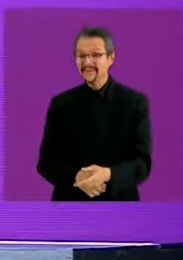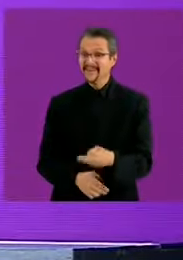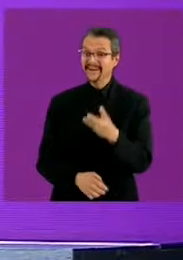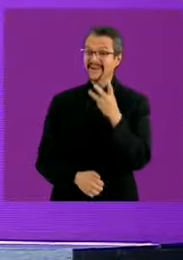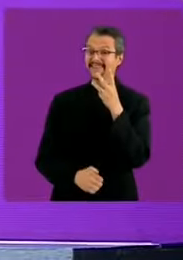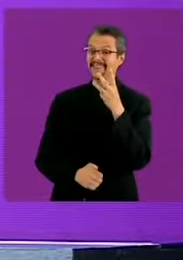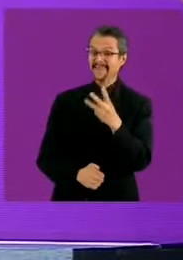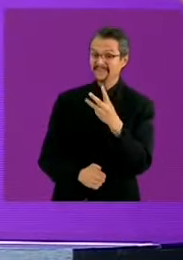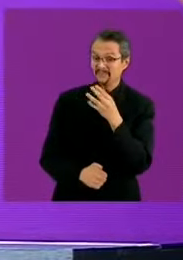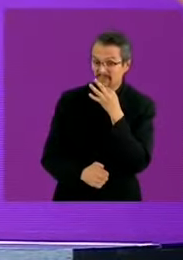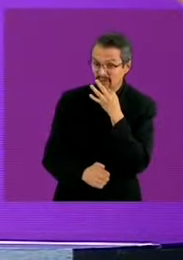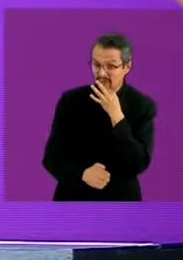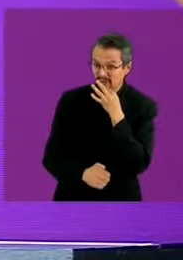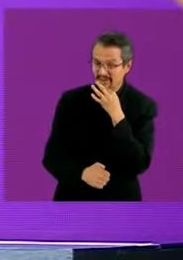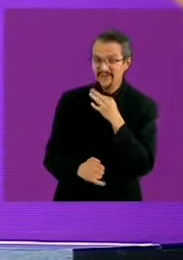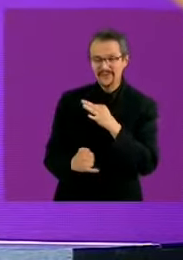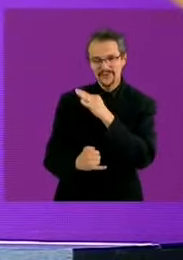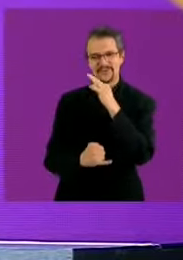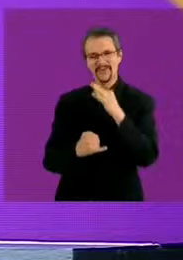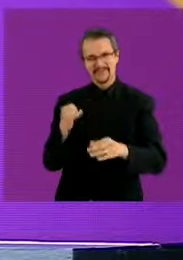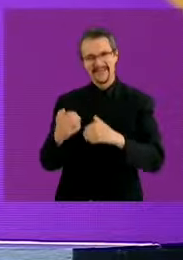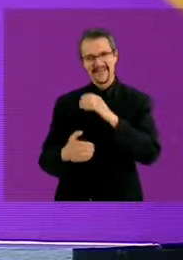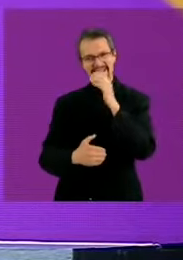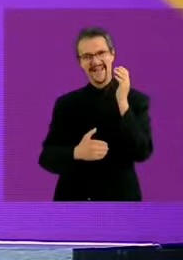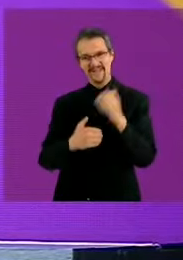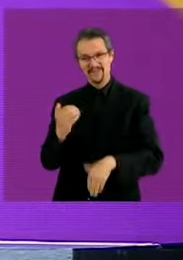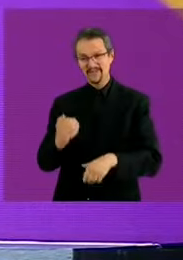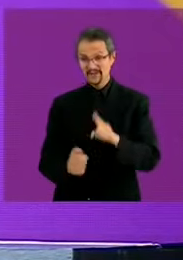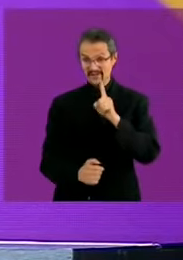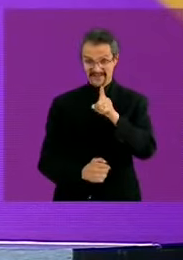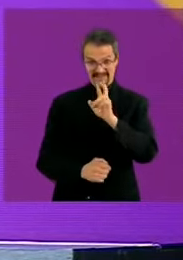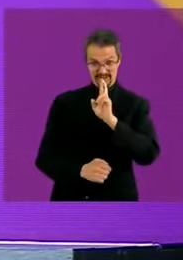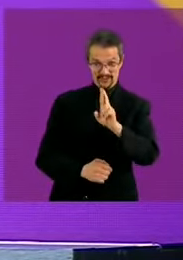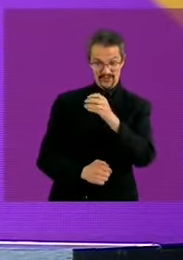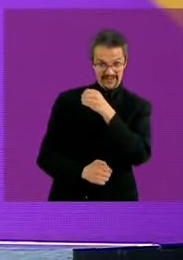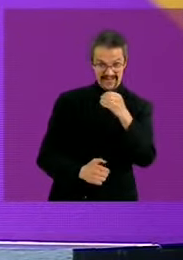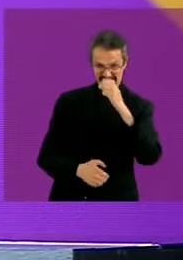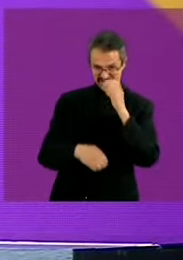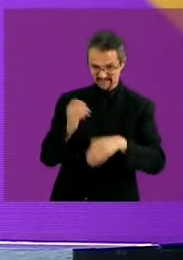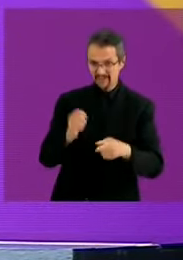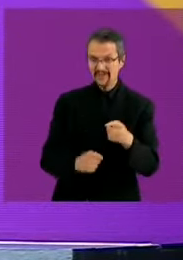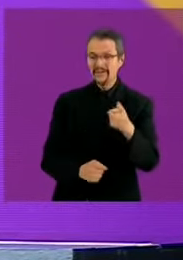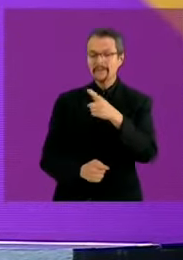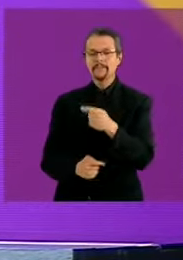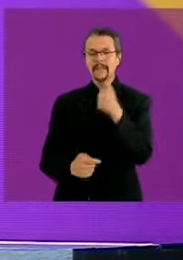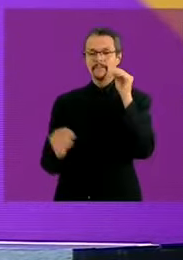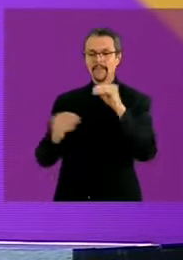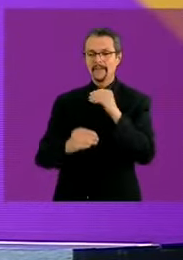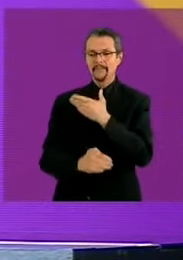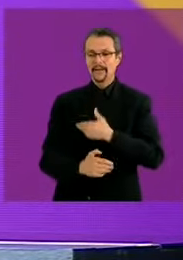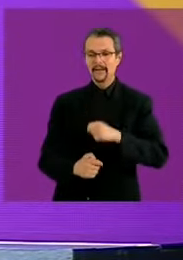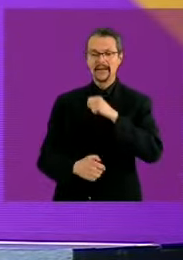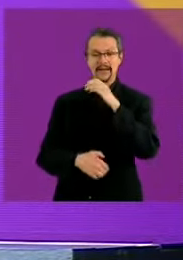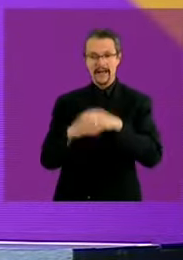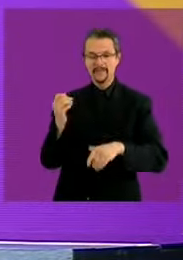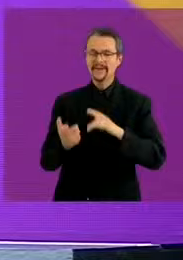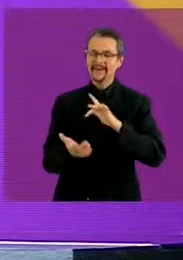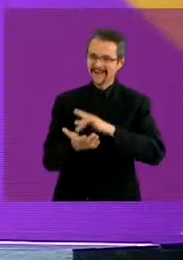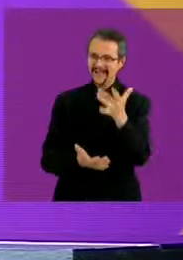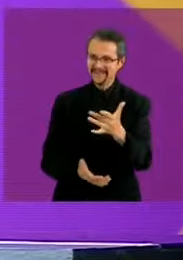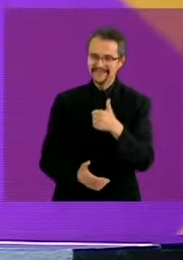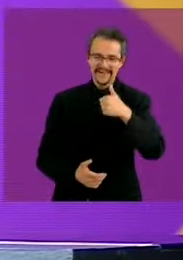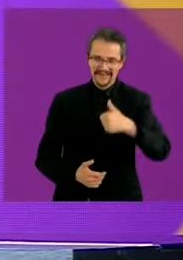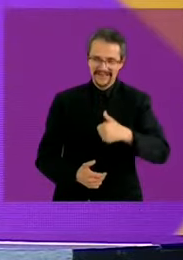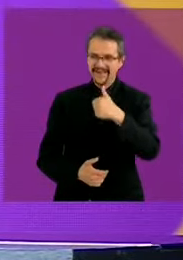los candidatos y bueno con esta participación hemos concluido este primer debate presidencial agradecemos a cada una de las